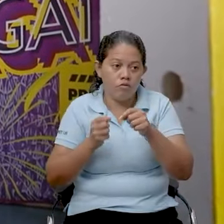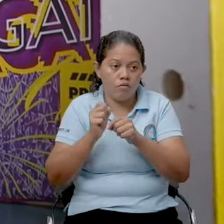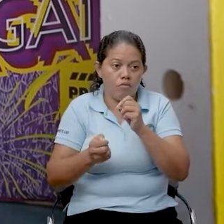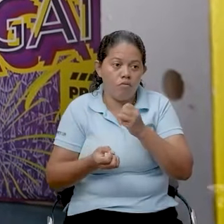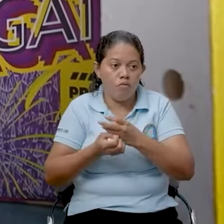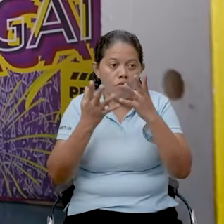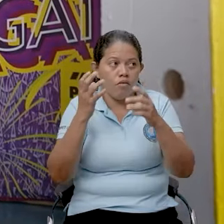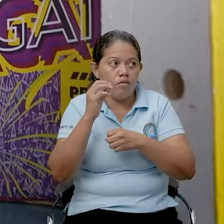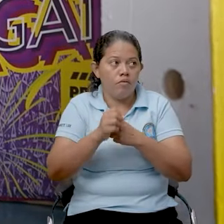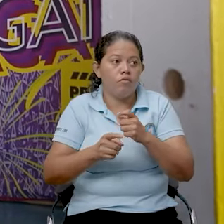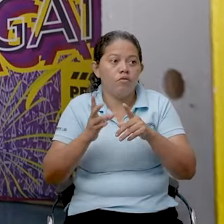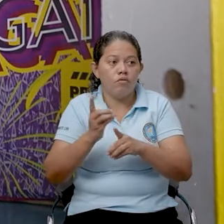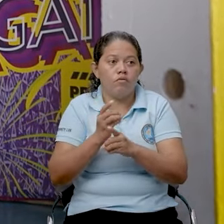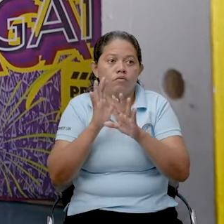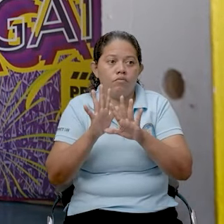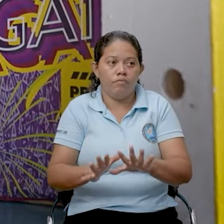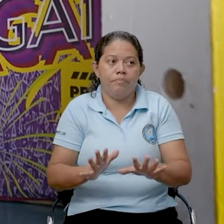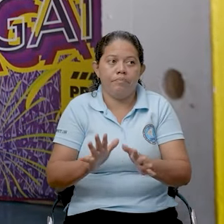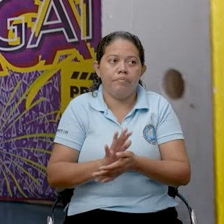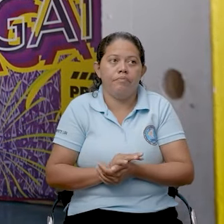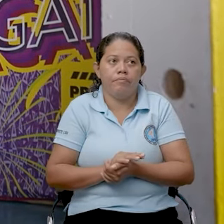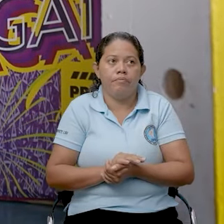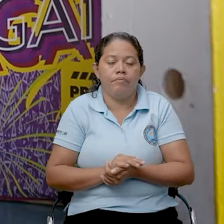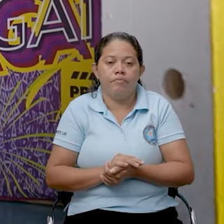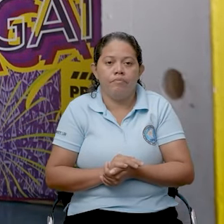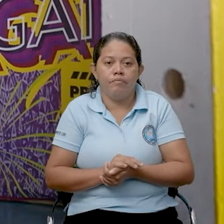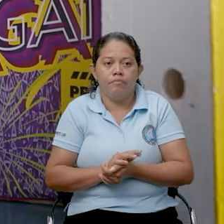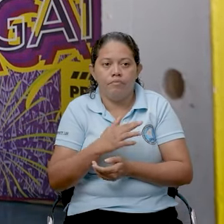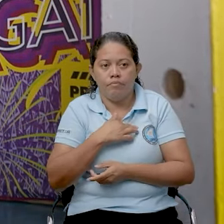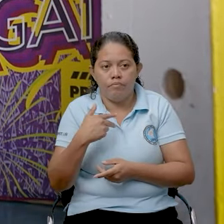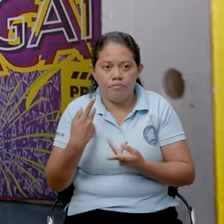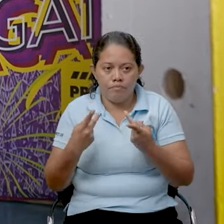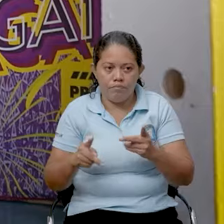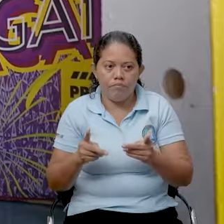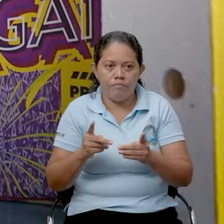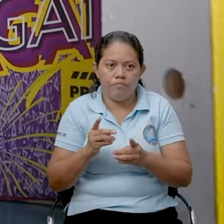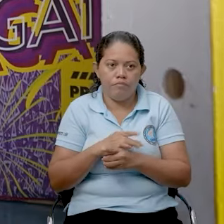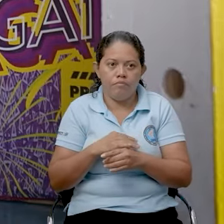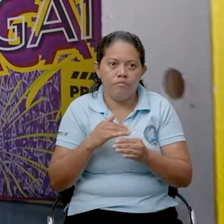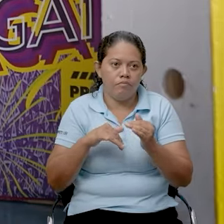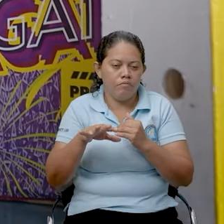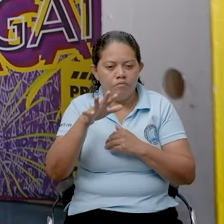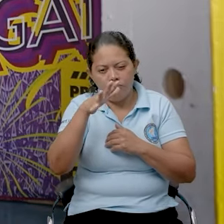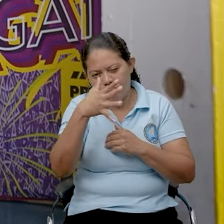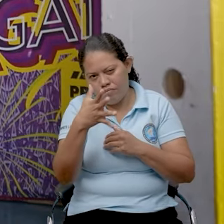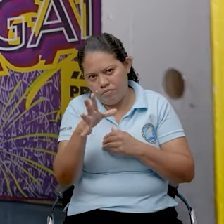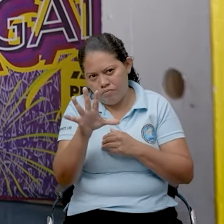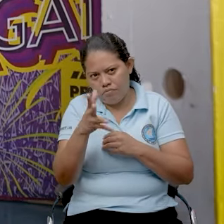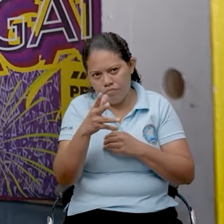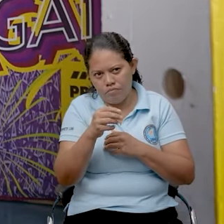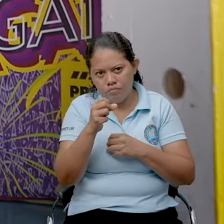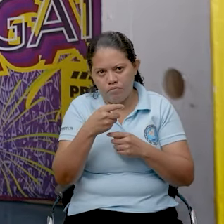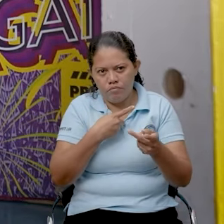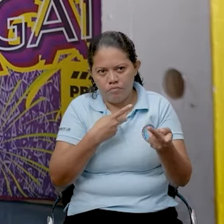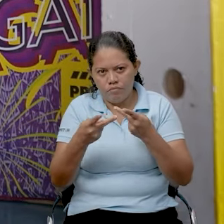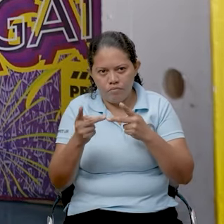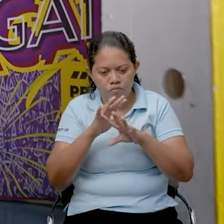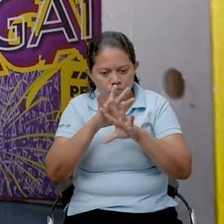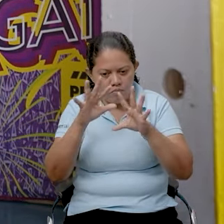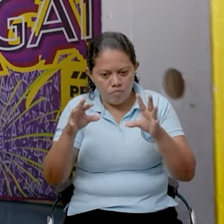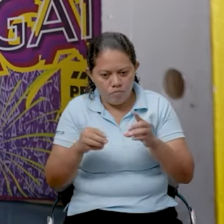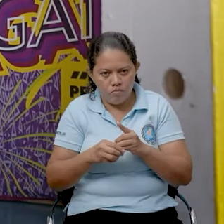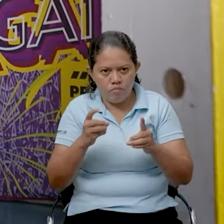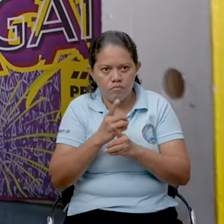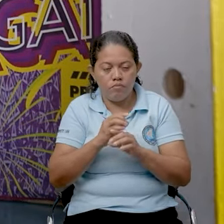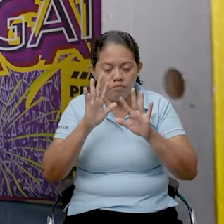es pólvora, es algo riesgoso y para más o menos, como dicen, la venta y todo esto,